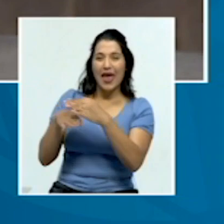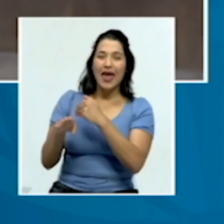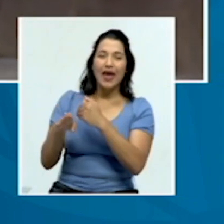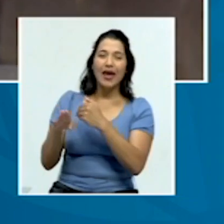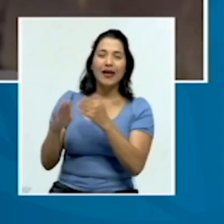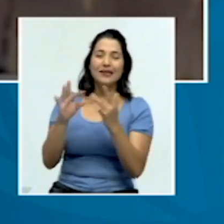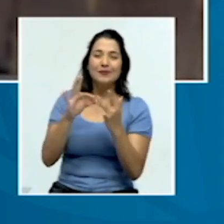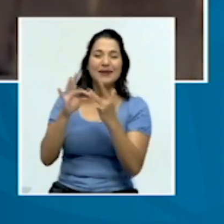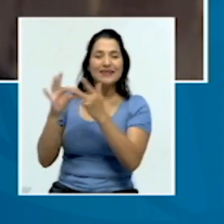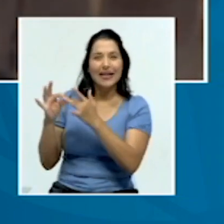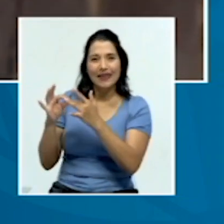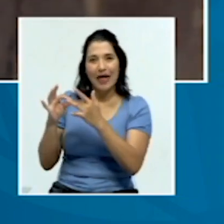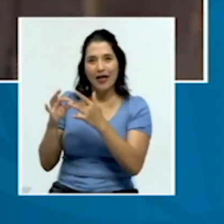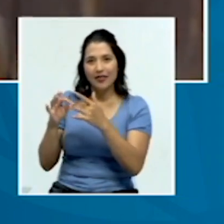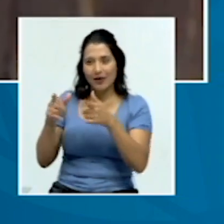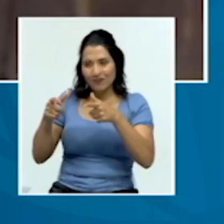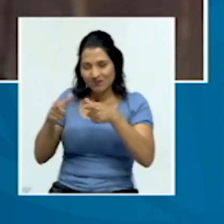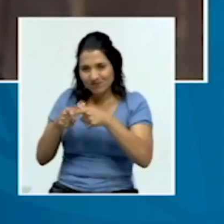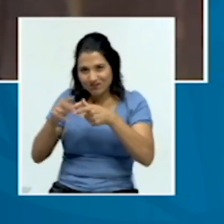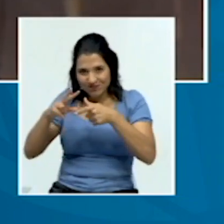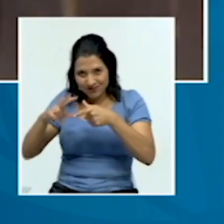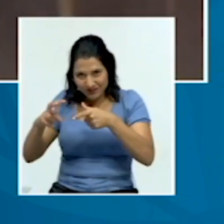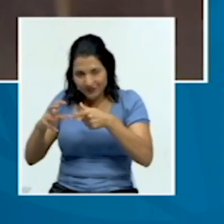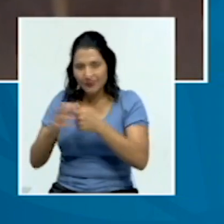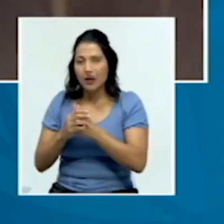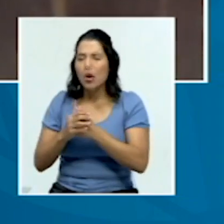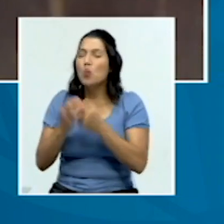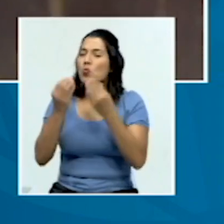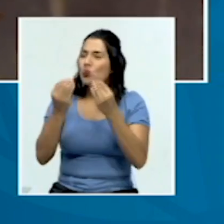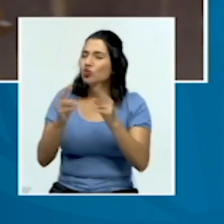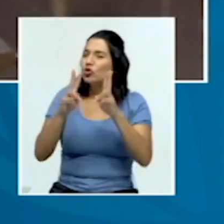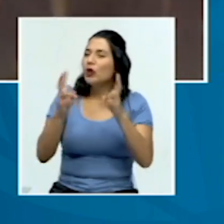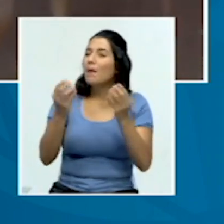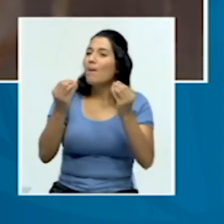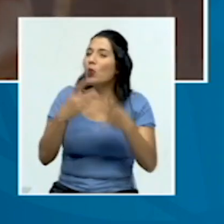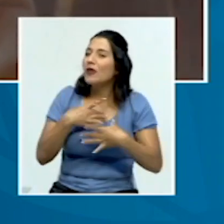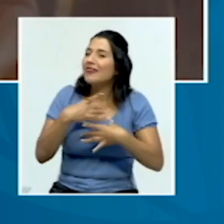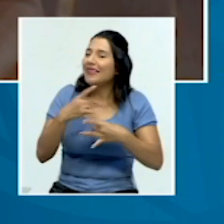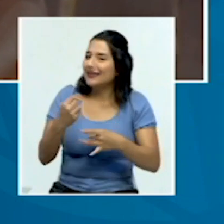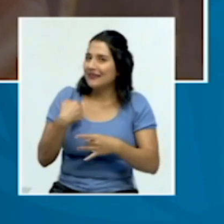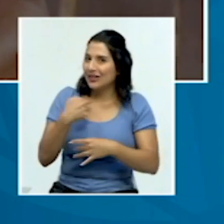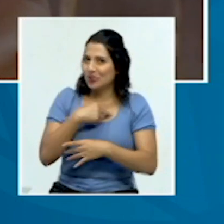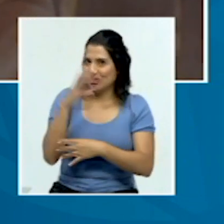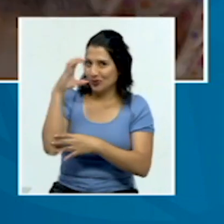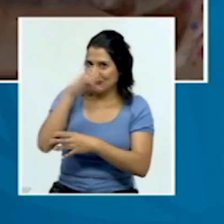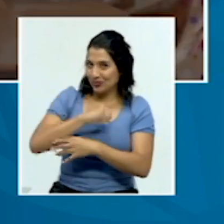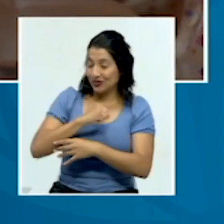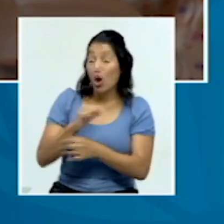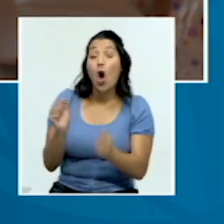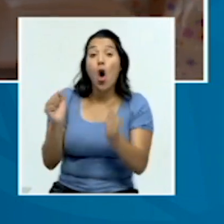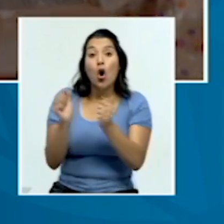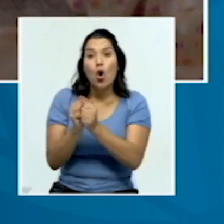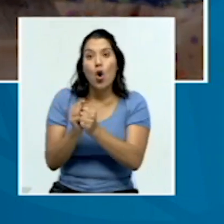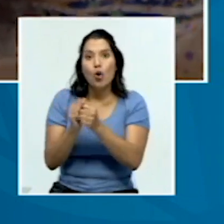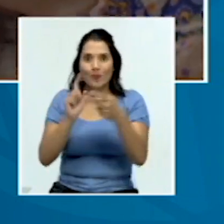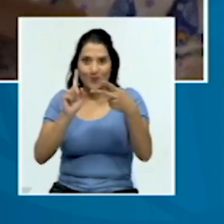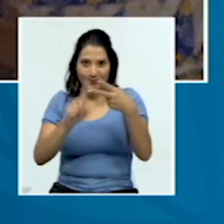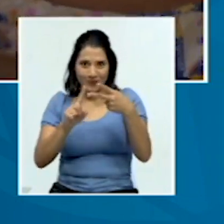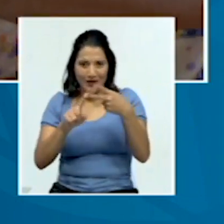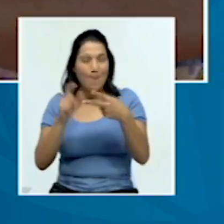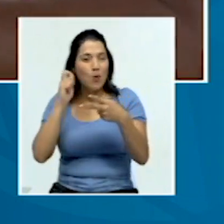muchos puntos muy interesantes que hemos logrado detectar. Con el trabajo de las parteras, voy a darles mención